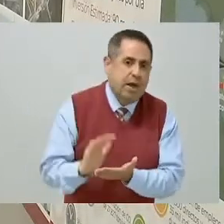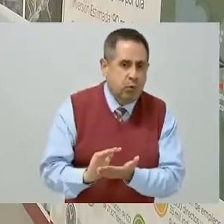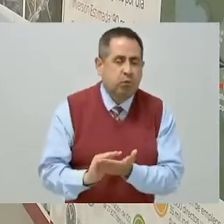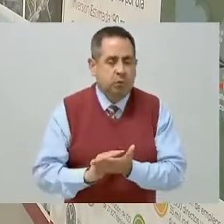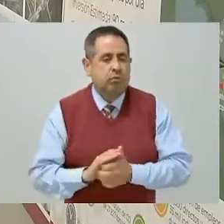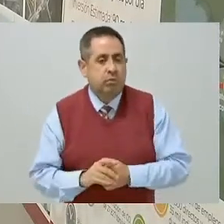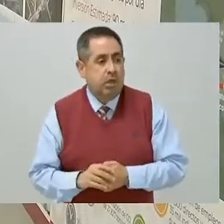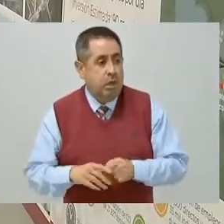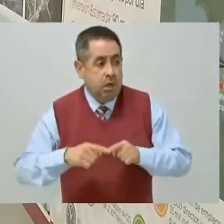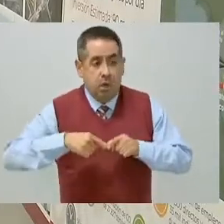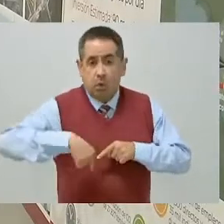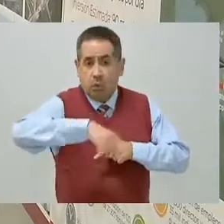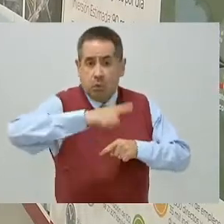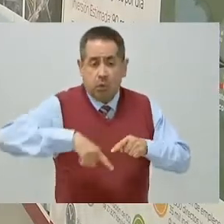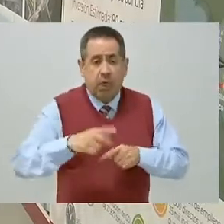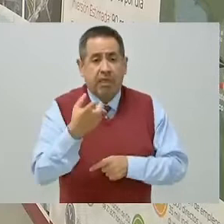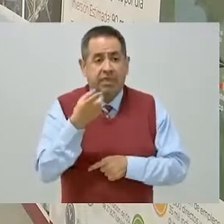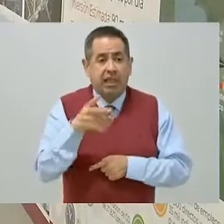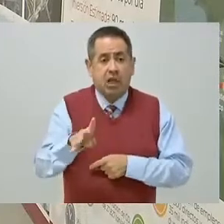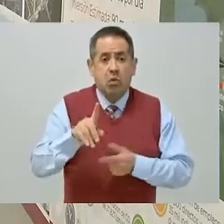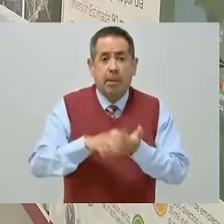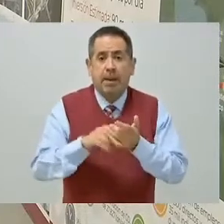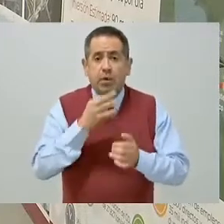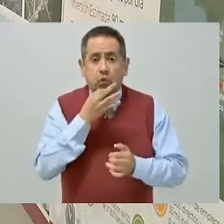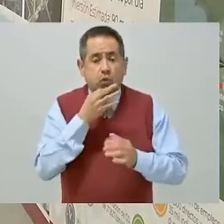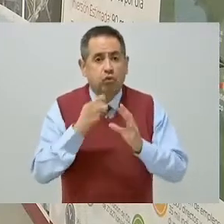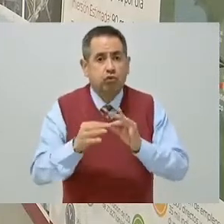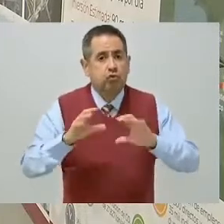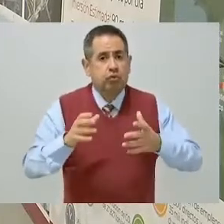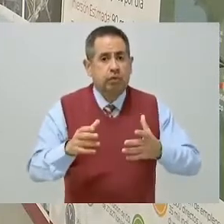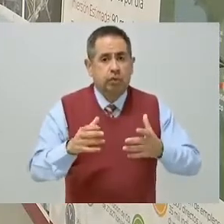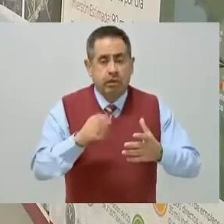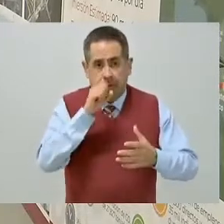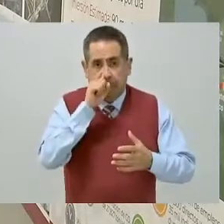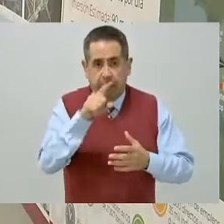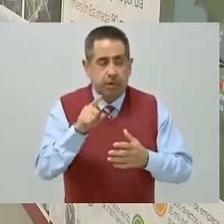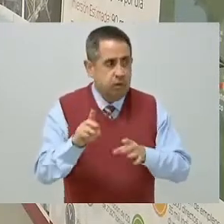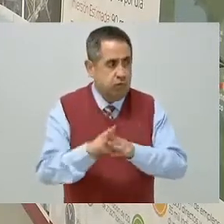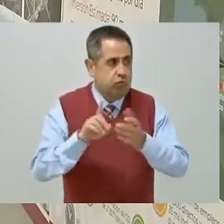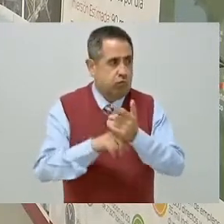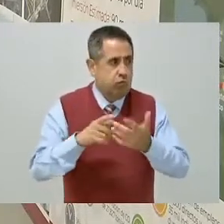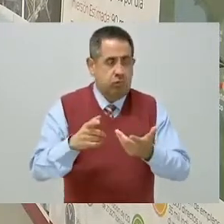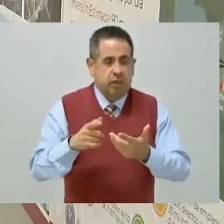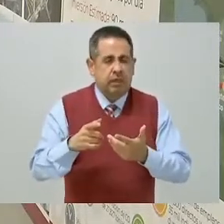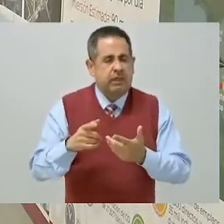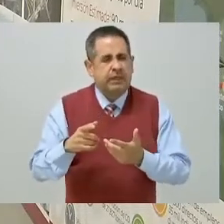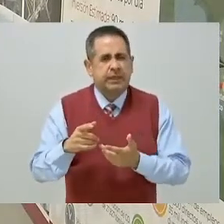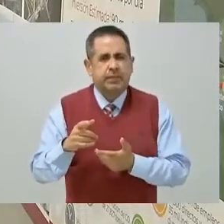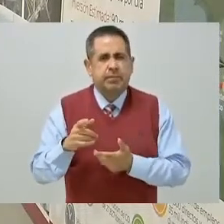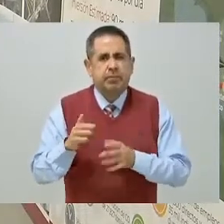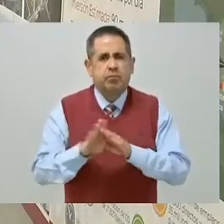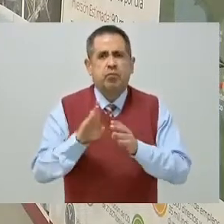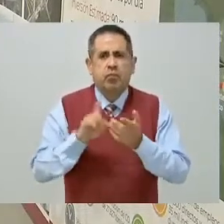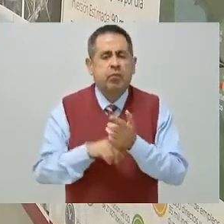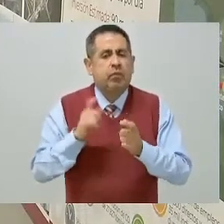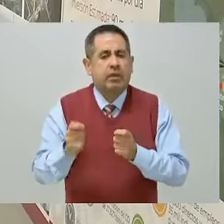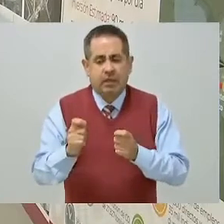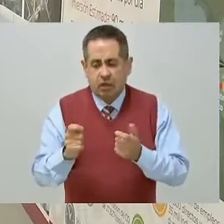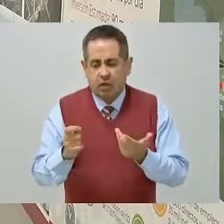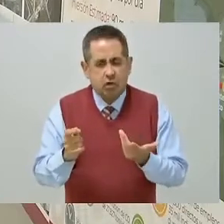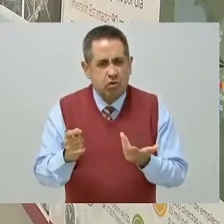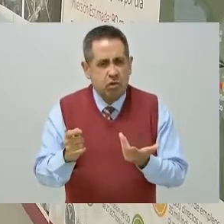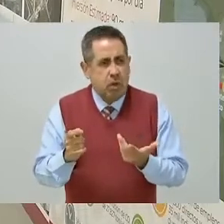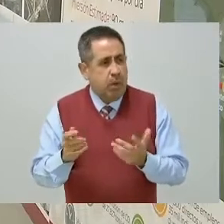recorrido tomará 39 minutos, y a lo largo de la construcción se han generado